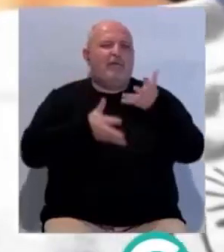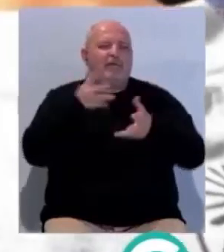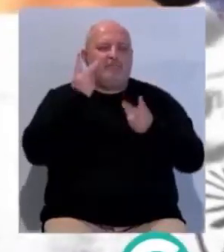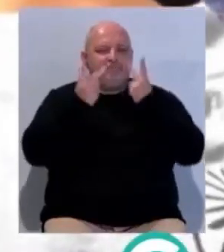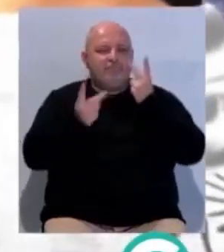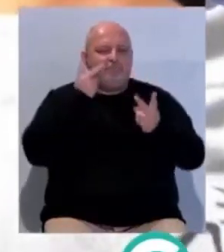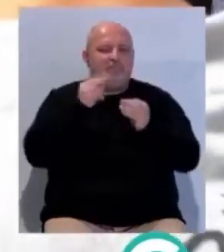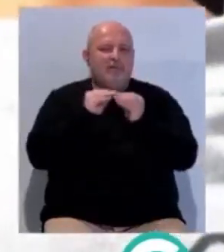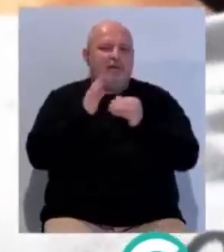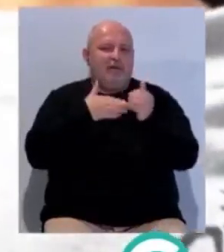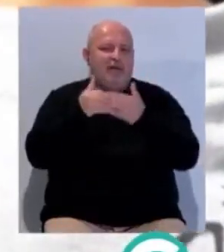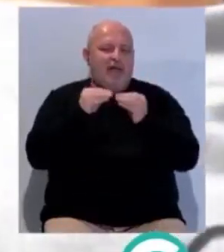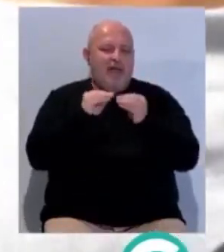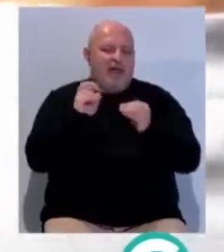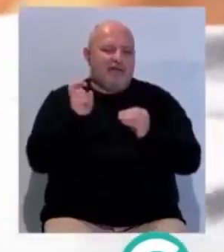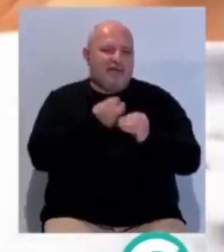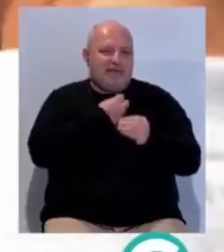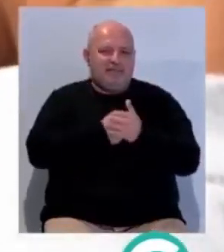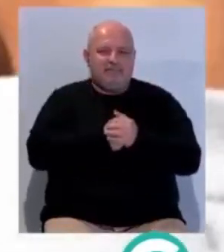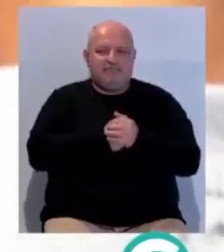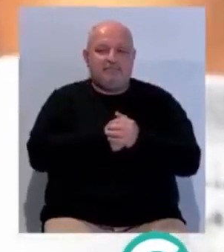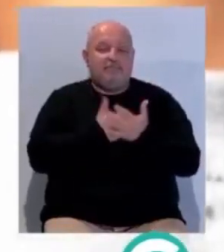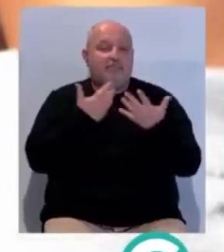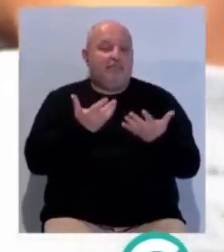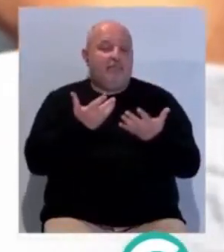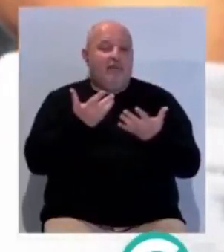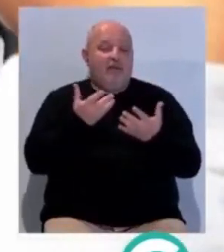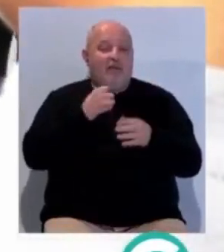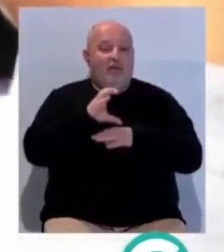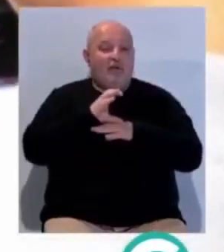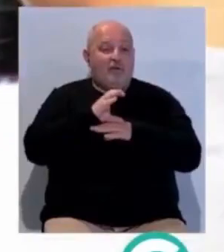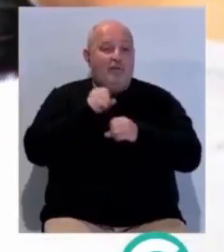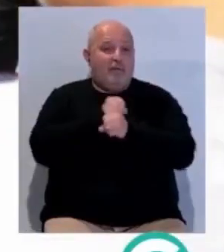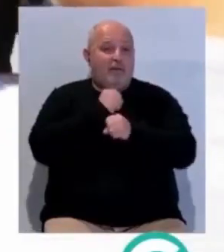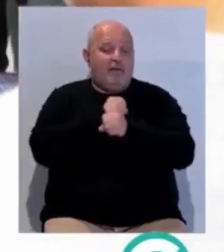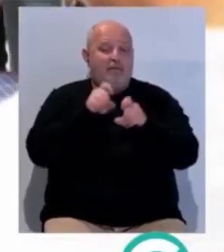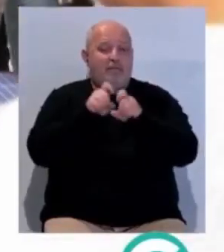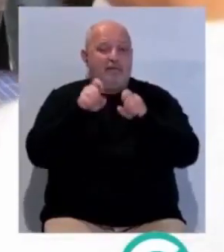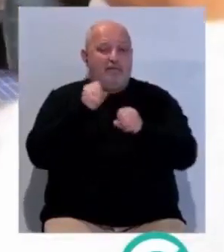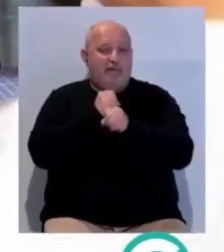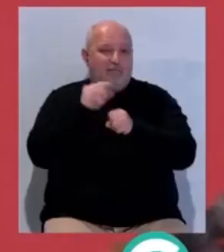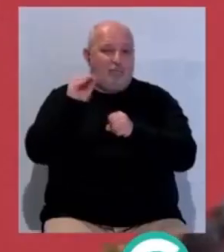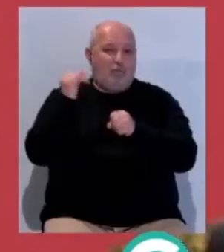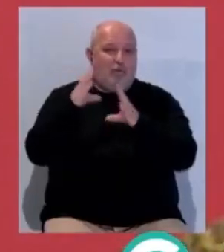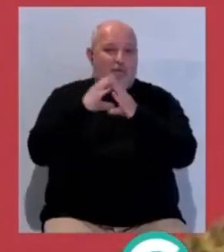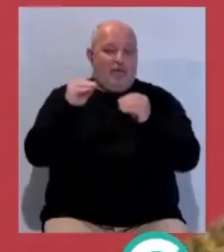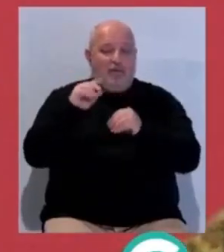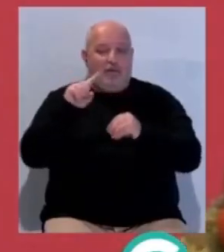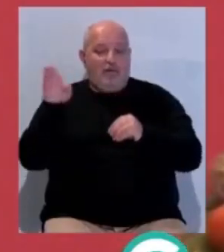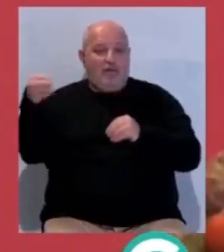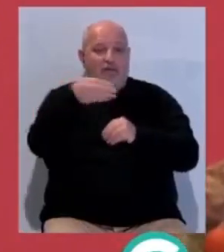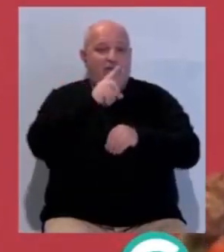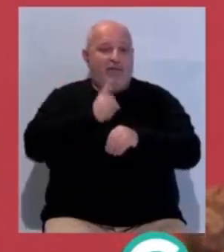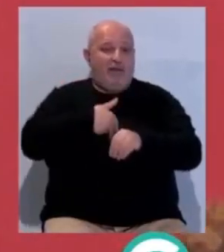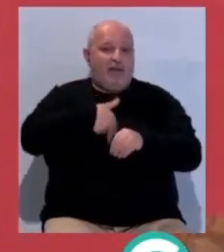visibilización del sector artesanal. De esta forma la Consejería de Empleo, Empresa y Trabajo Autónomo a través de la Dirección